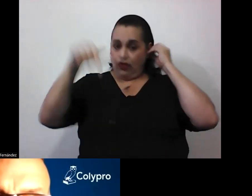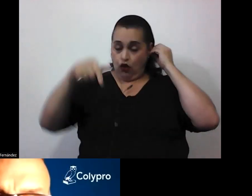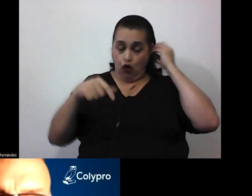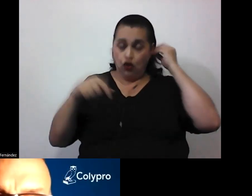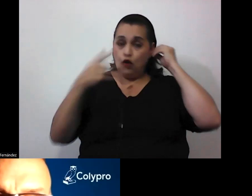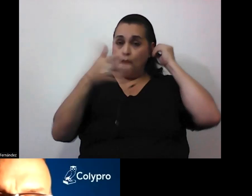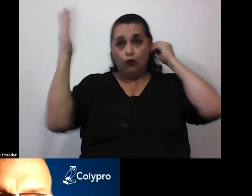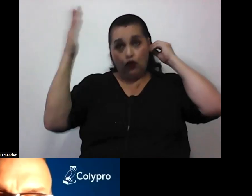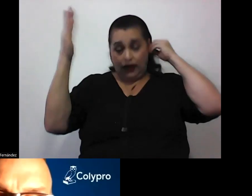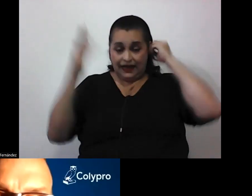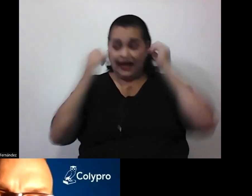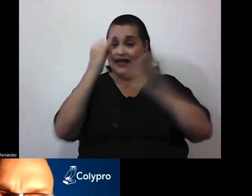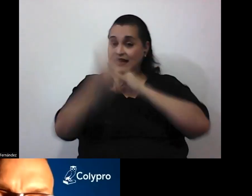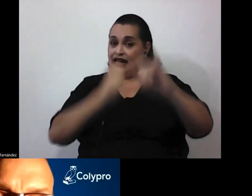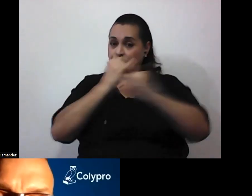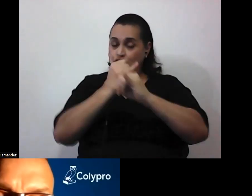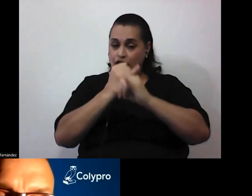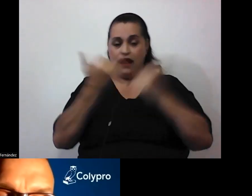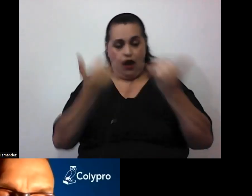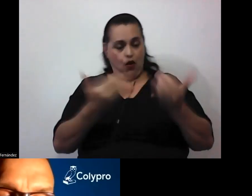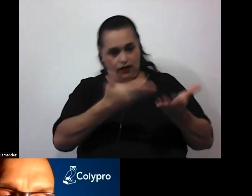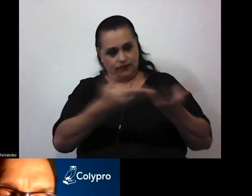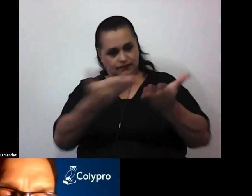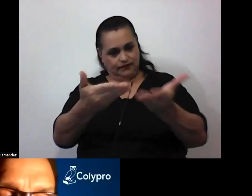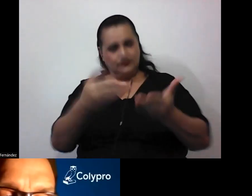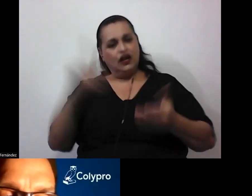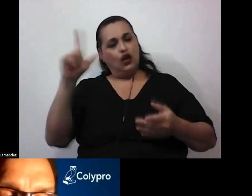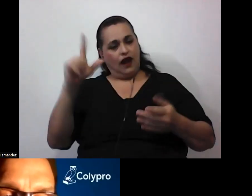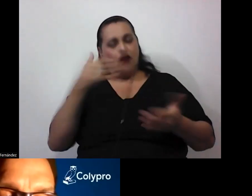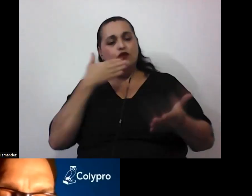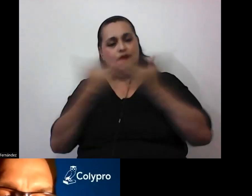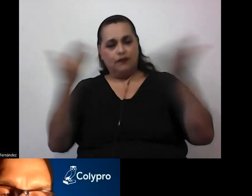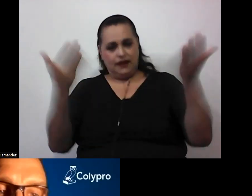de este calibre. Sin más, lo dejamos con don Leonardo. Adelante, bienvenido.